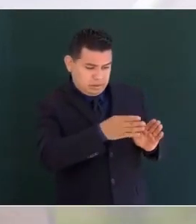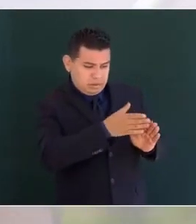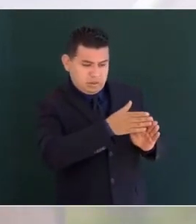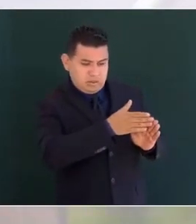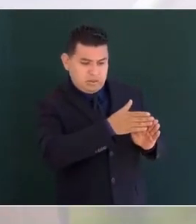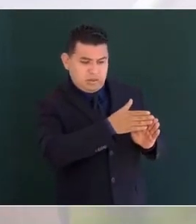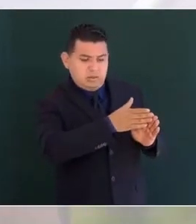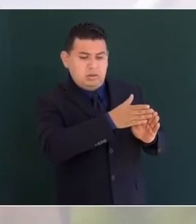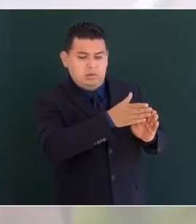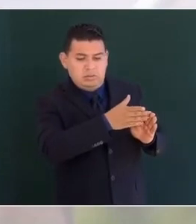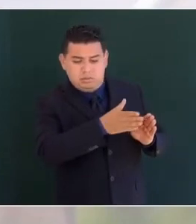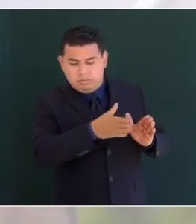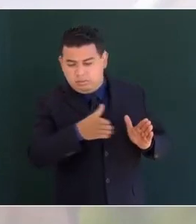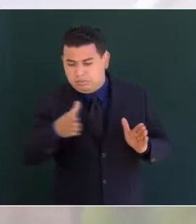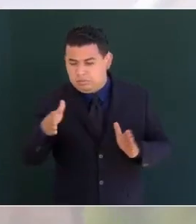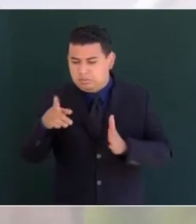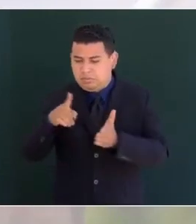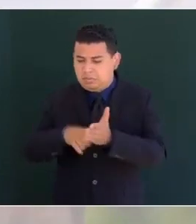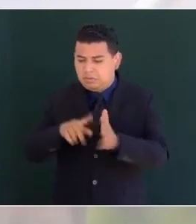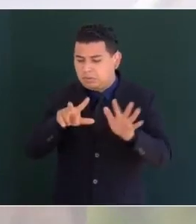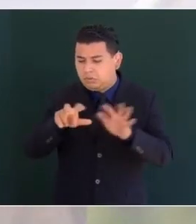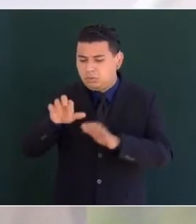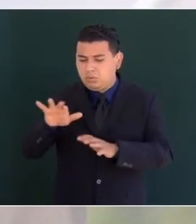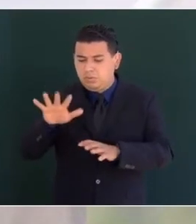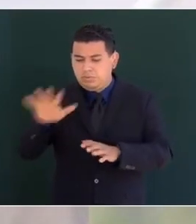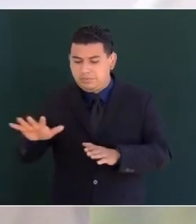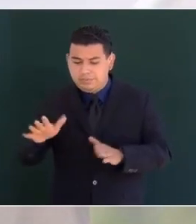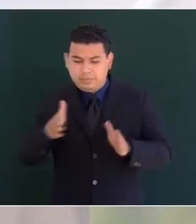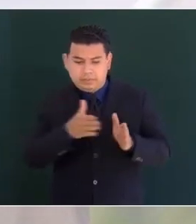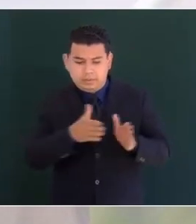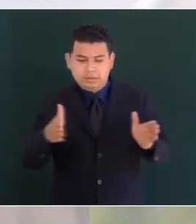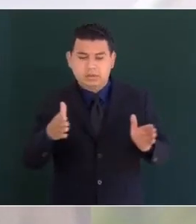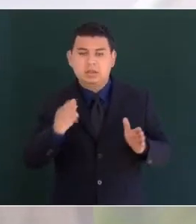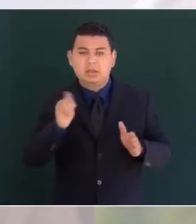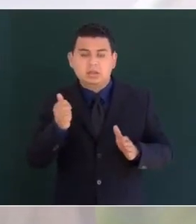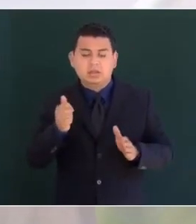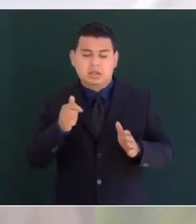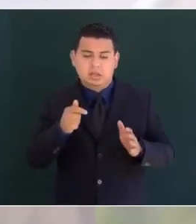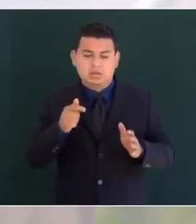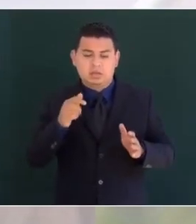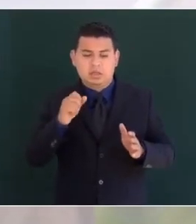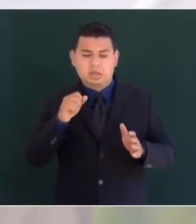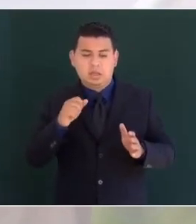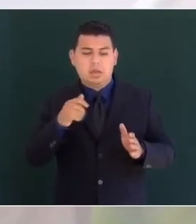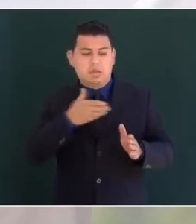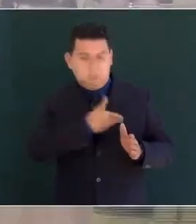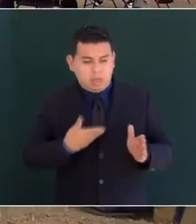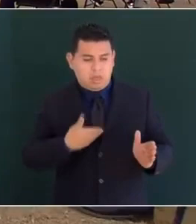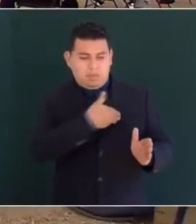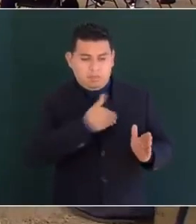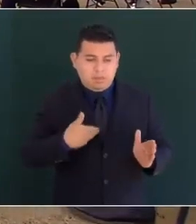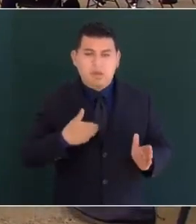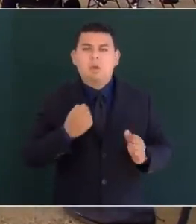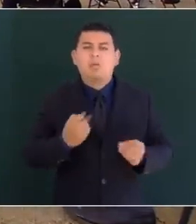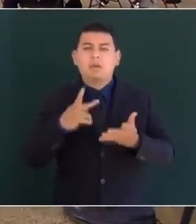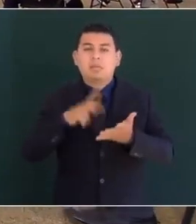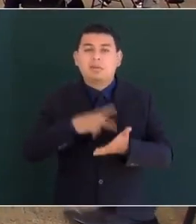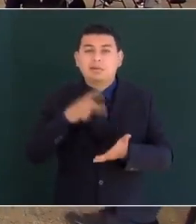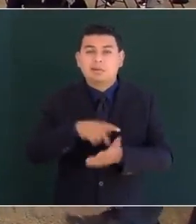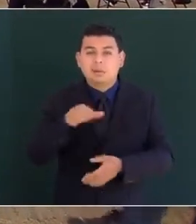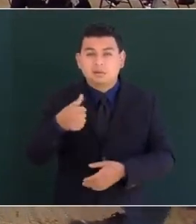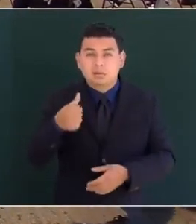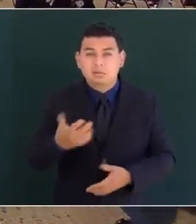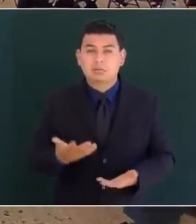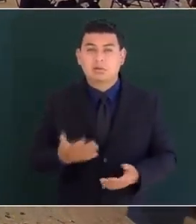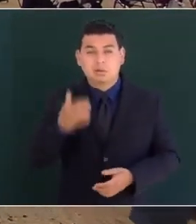a 1855 fue 11 veces presidente de México y